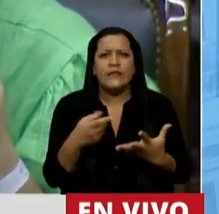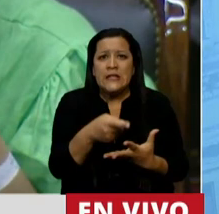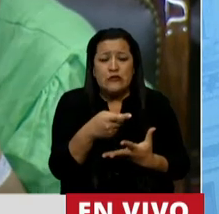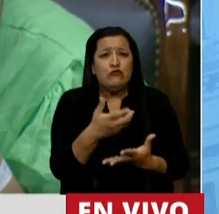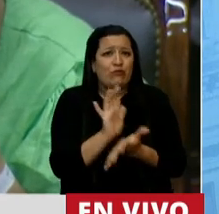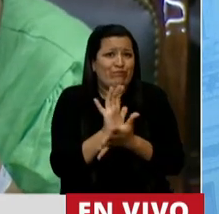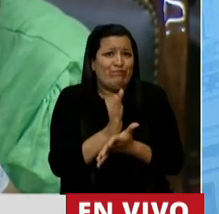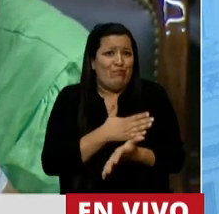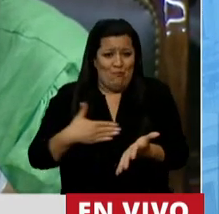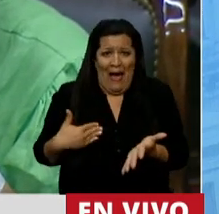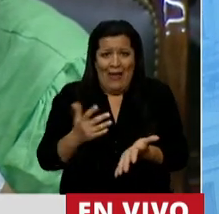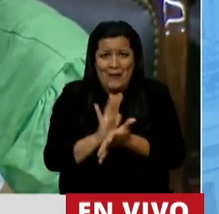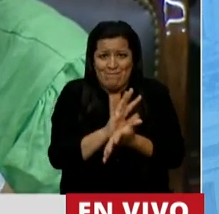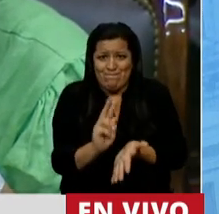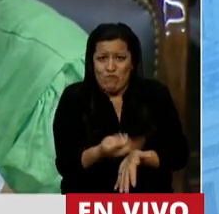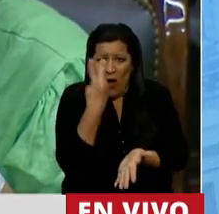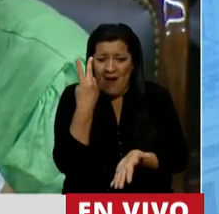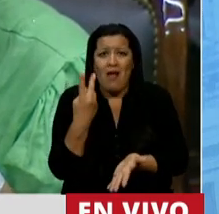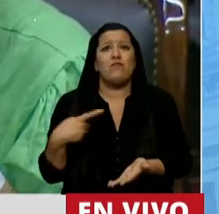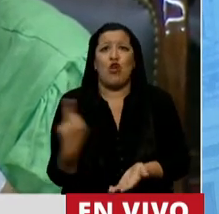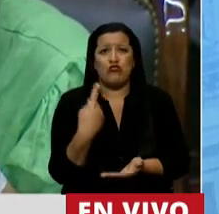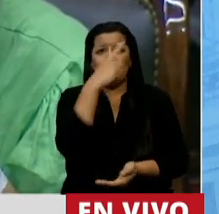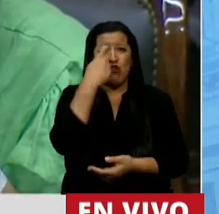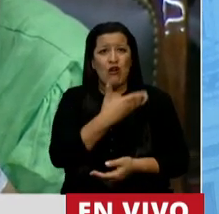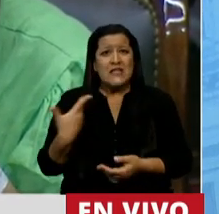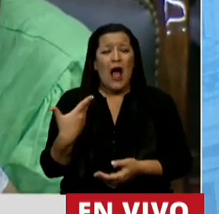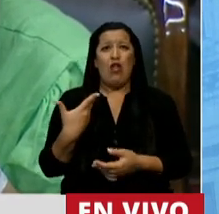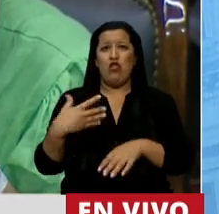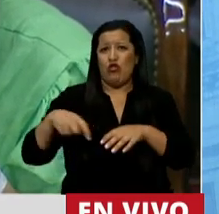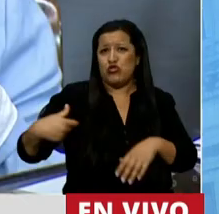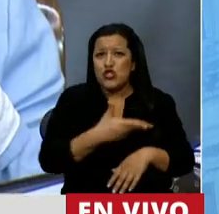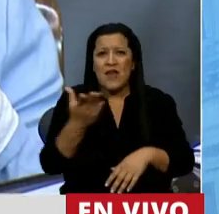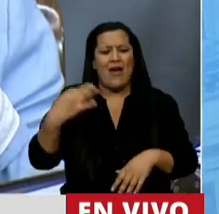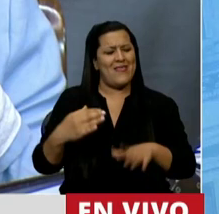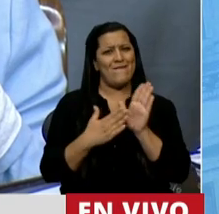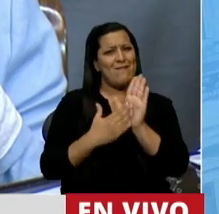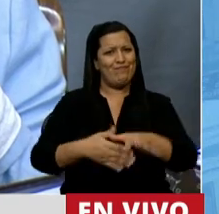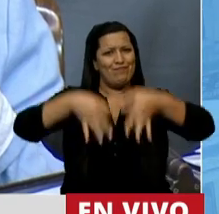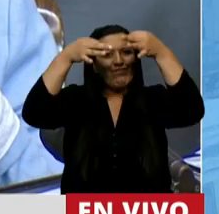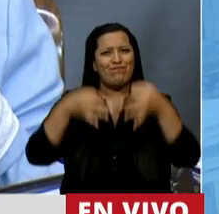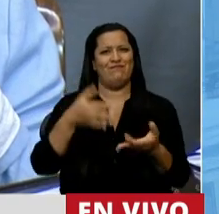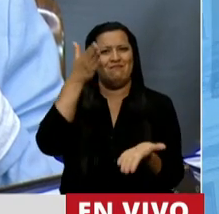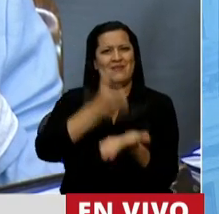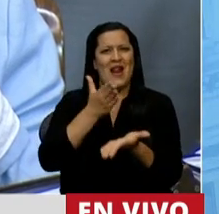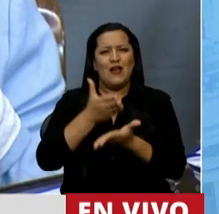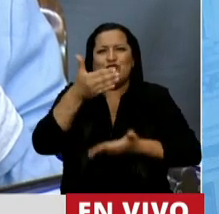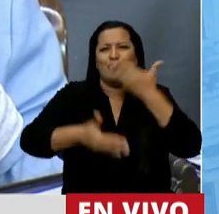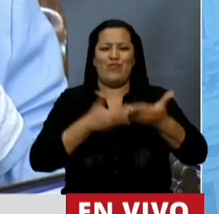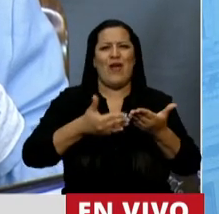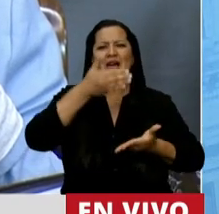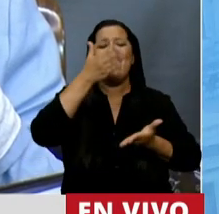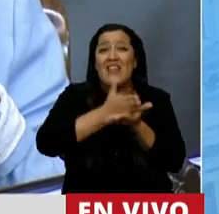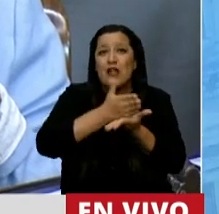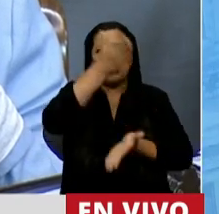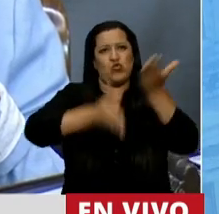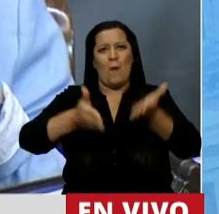materna. Tenemos la obligación como Estado, como sociedad, de garantizar el ejercicio real y efectivo de los derechos humanos de